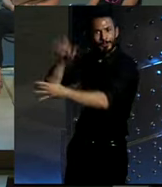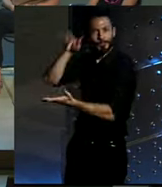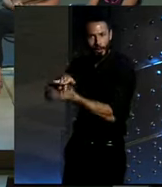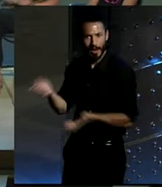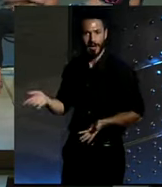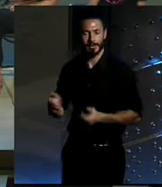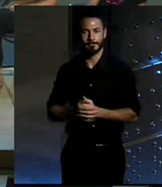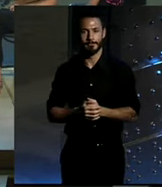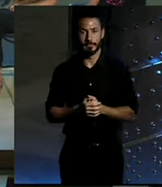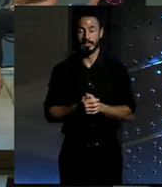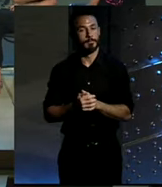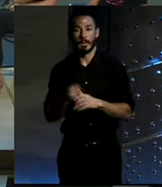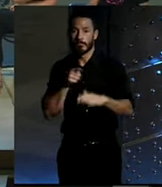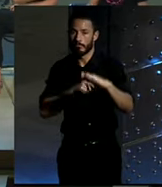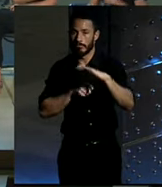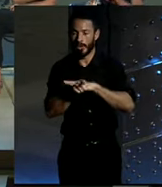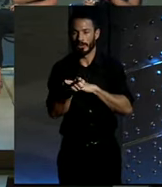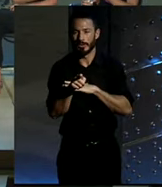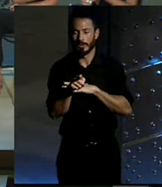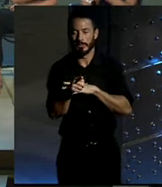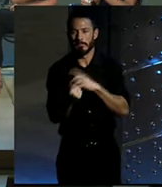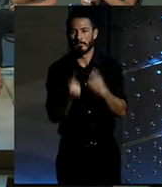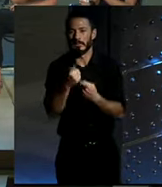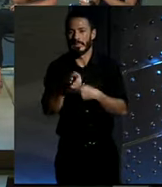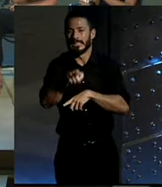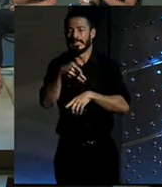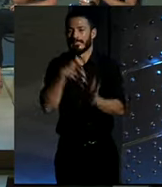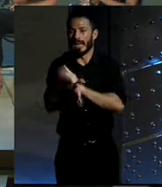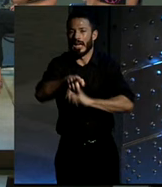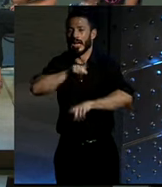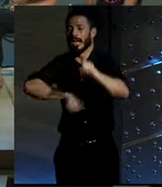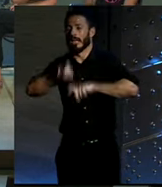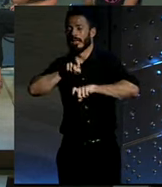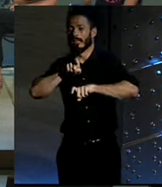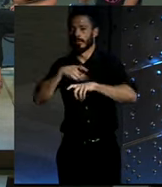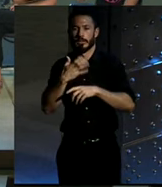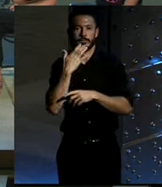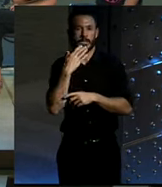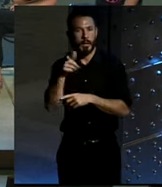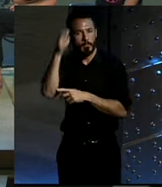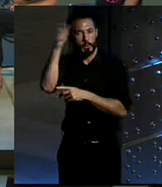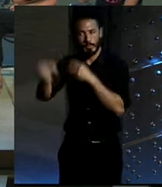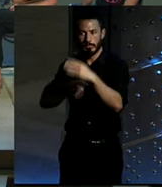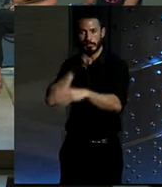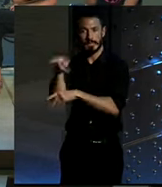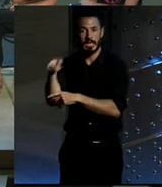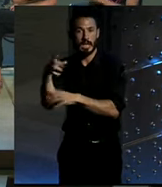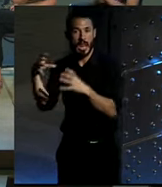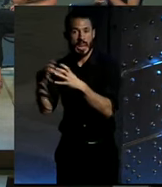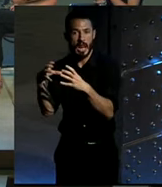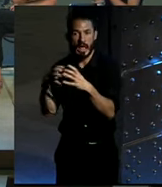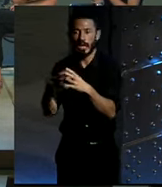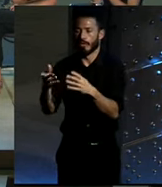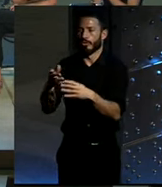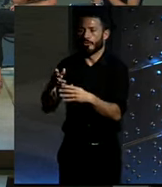progreso a veces es un retraso, ¿sabes? Es como cuando vas a un pueblo de toda la vida y resulta que le puedes comprar las naranjas o las